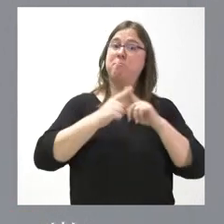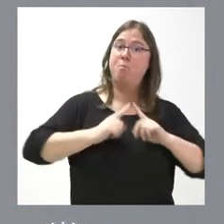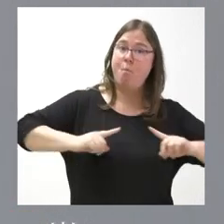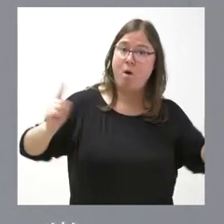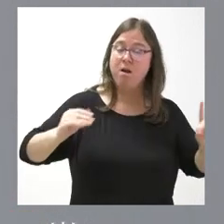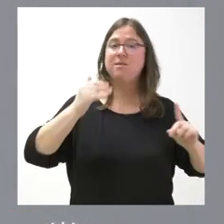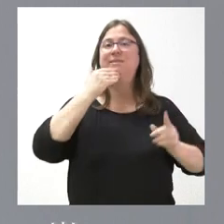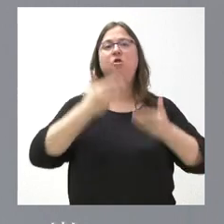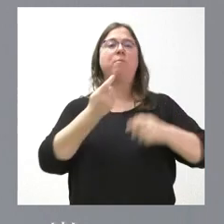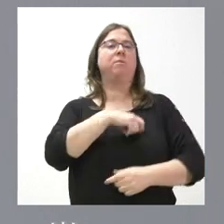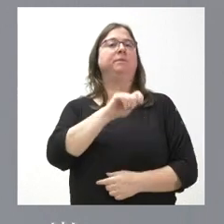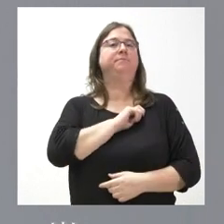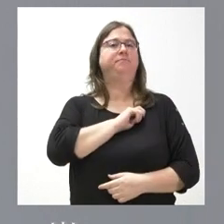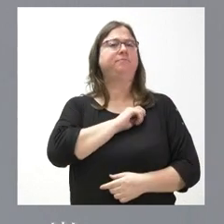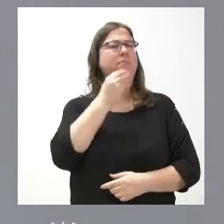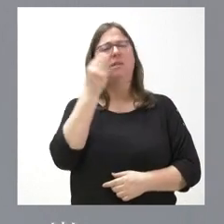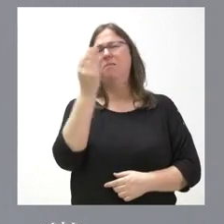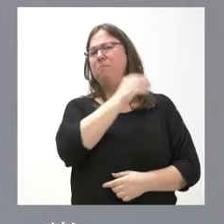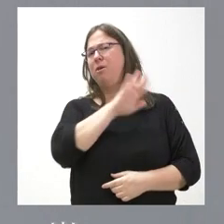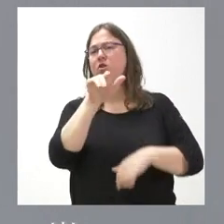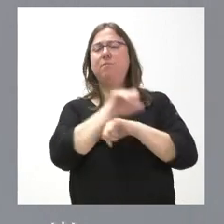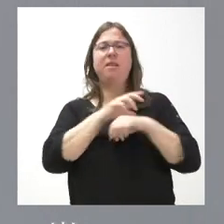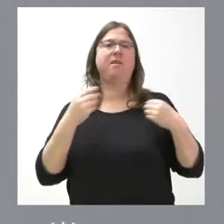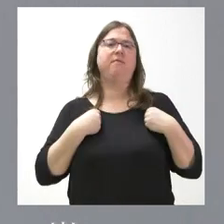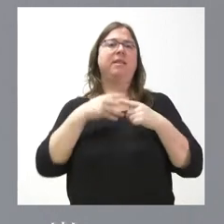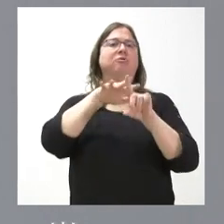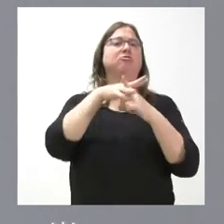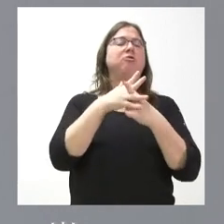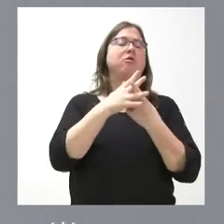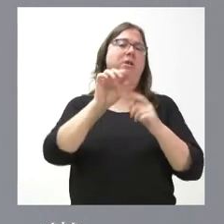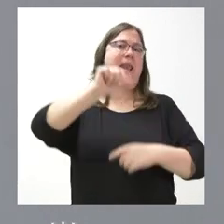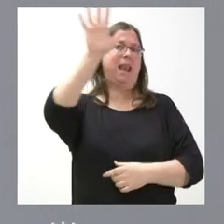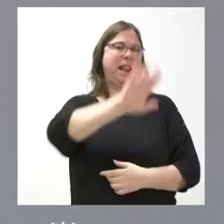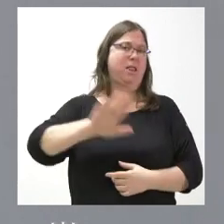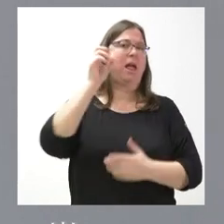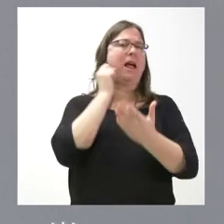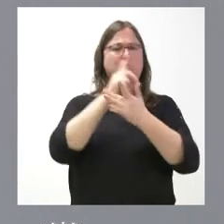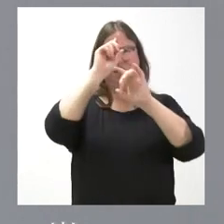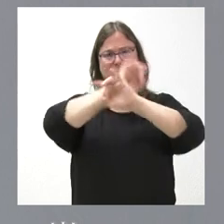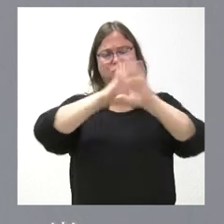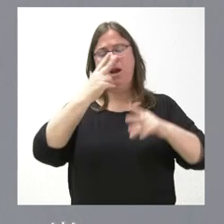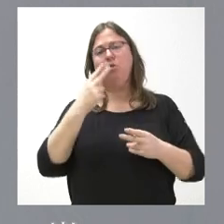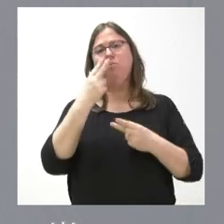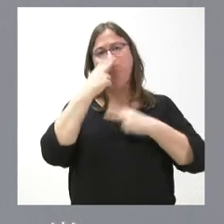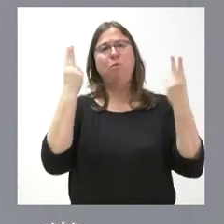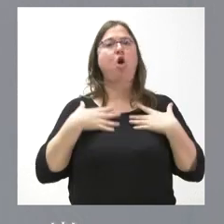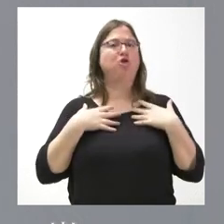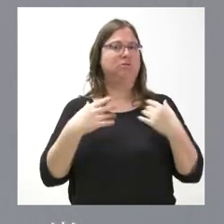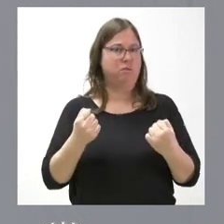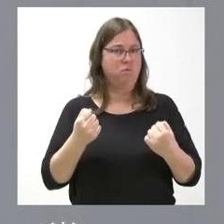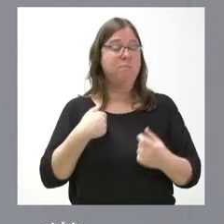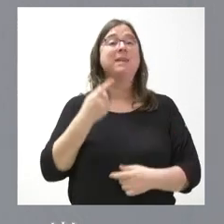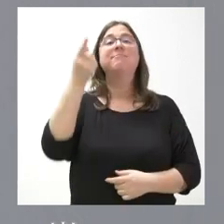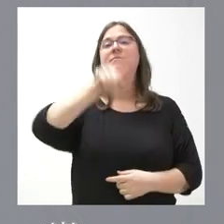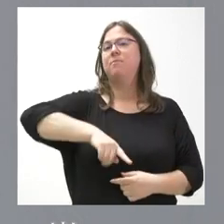española y entre las mejores de esperanza de vida dentro del contexto nacional, una apuesta clara por la salud pública. Pero también lo que estamos diciendo